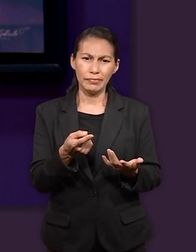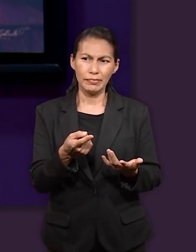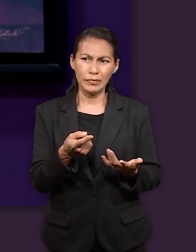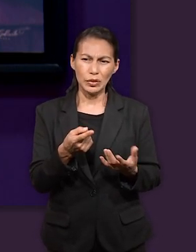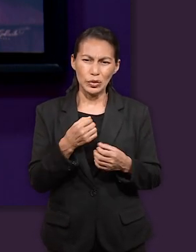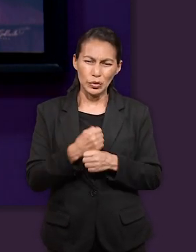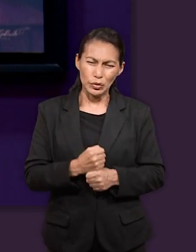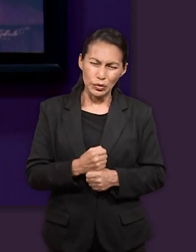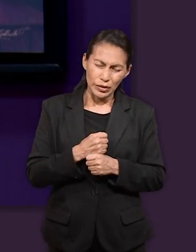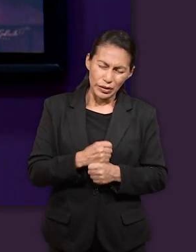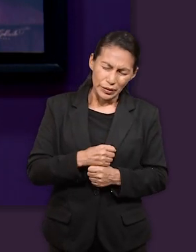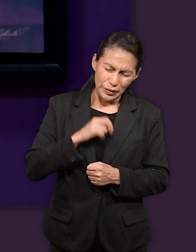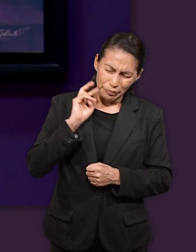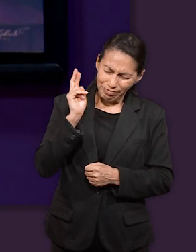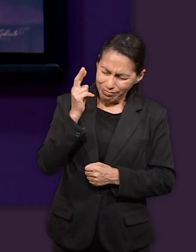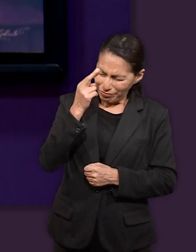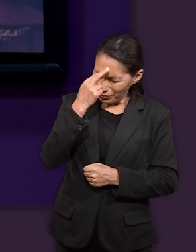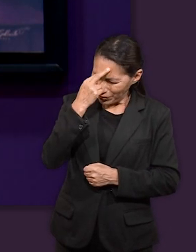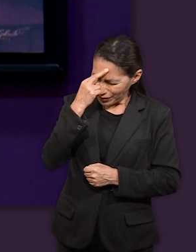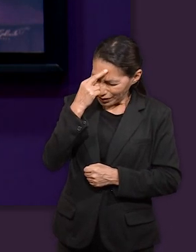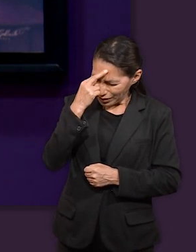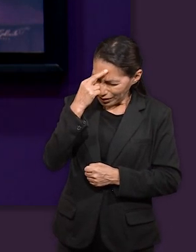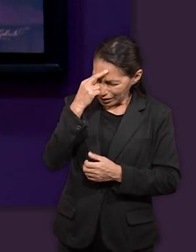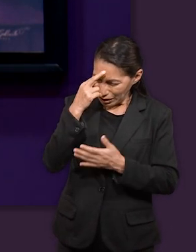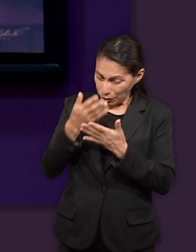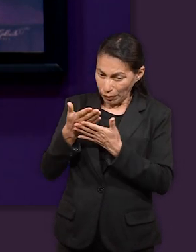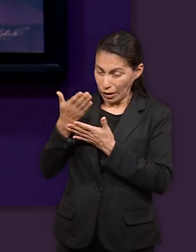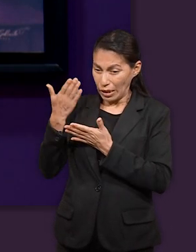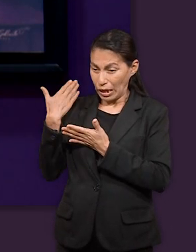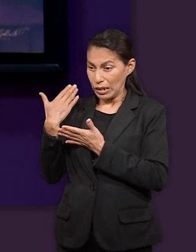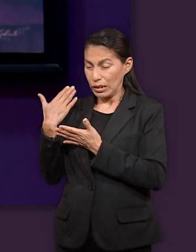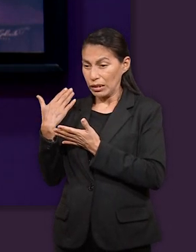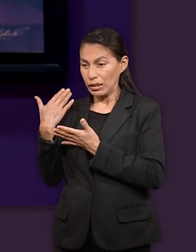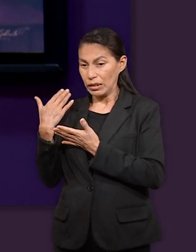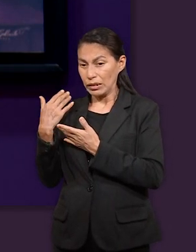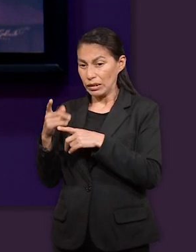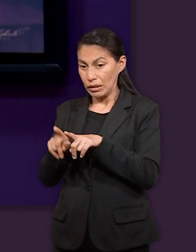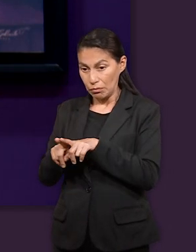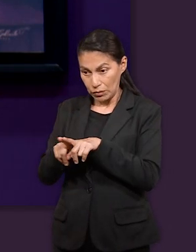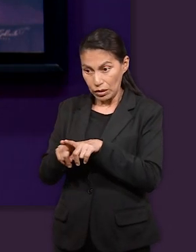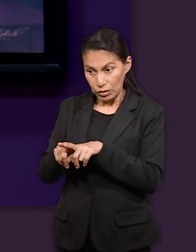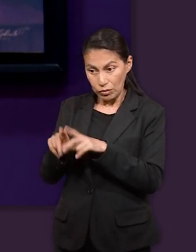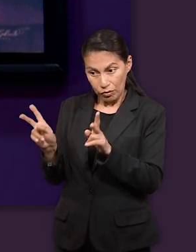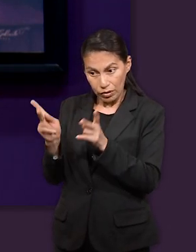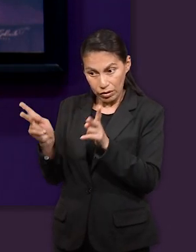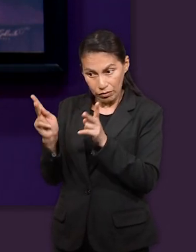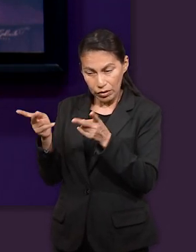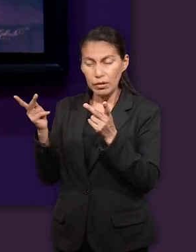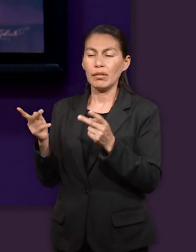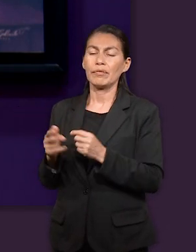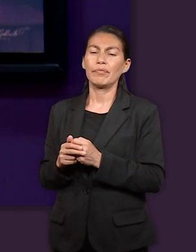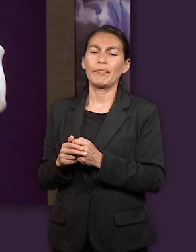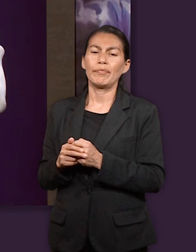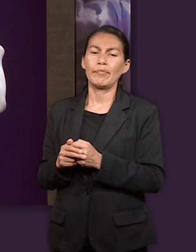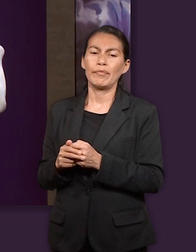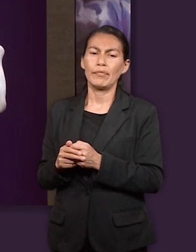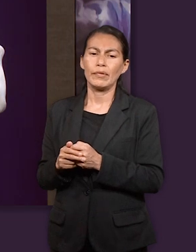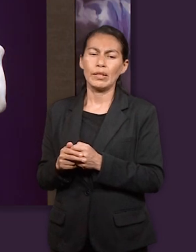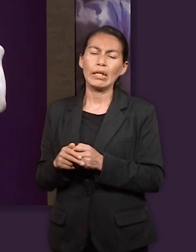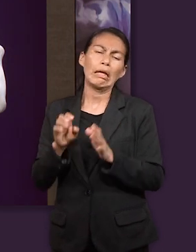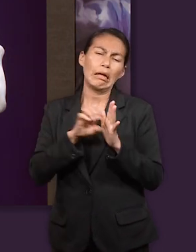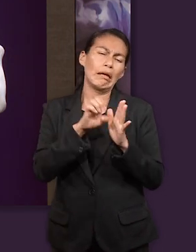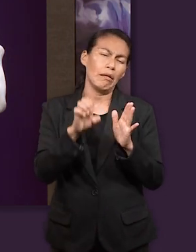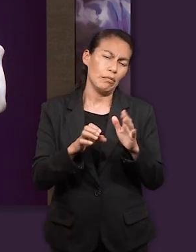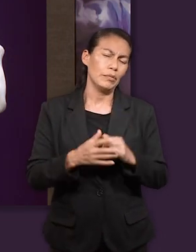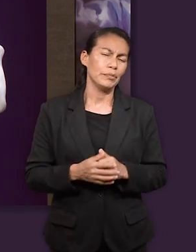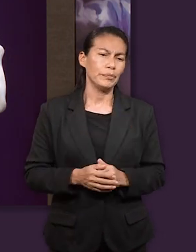se lamentan incluso recuerdan este incidente donde venden a su hermano como